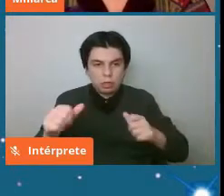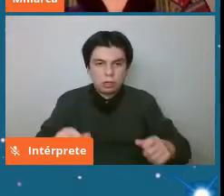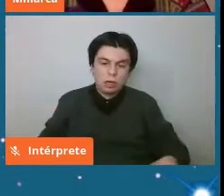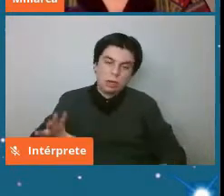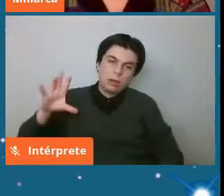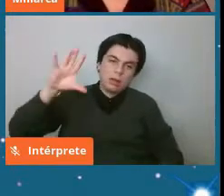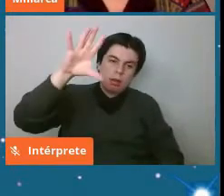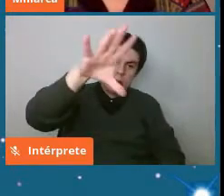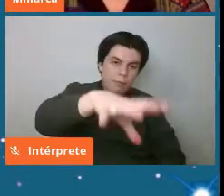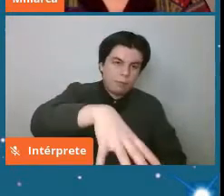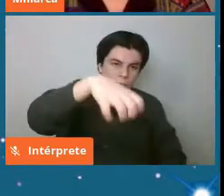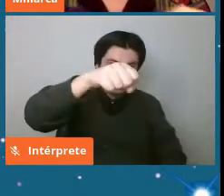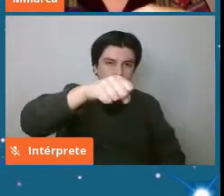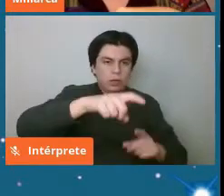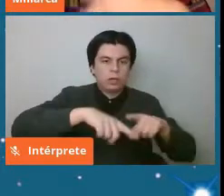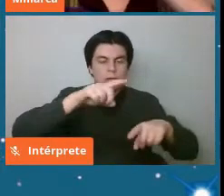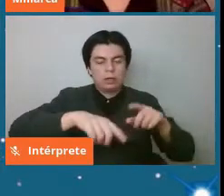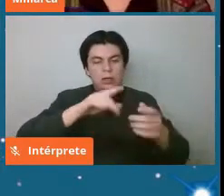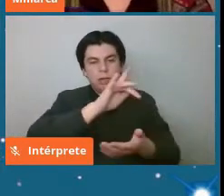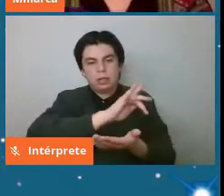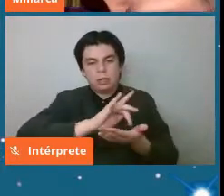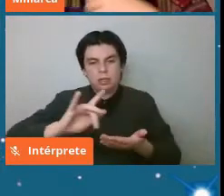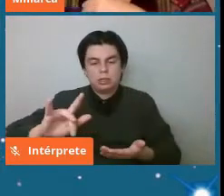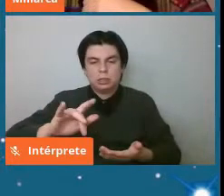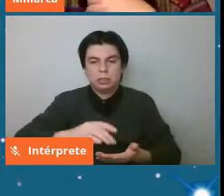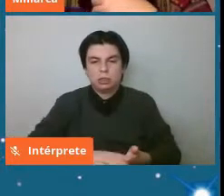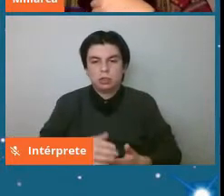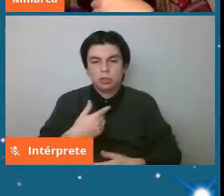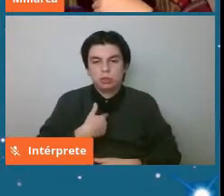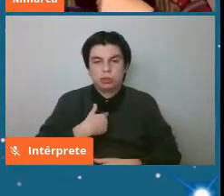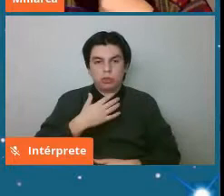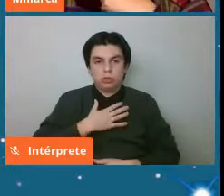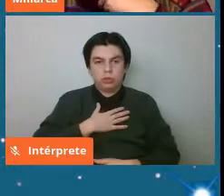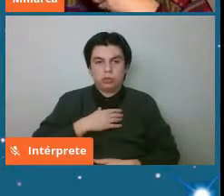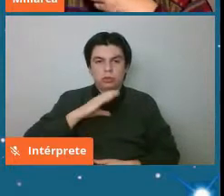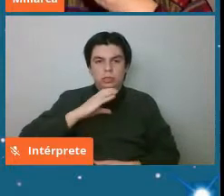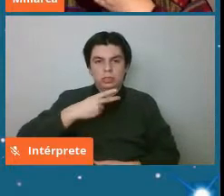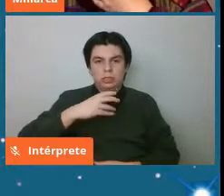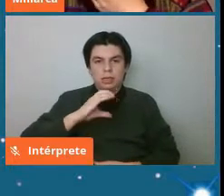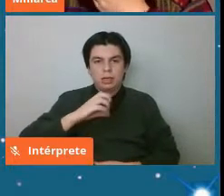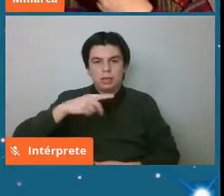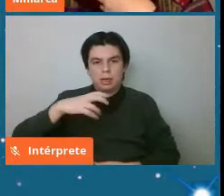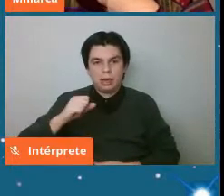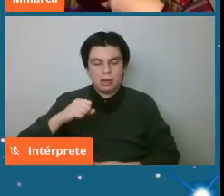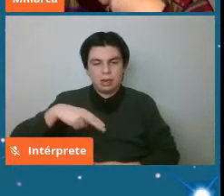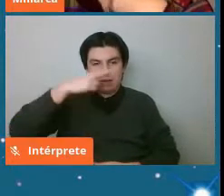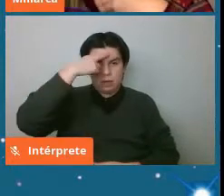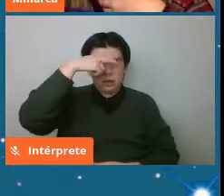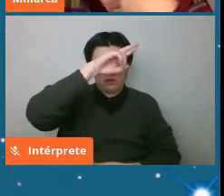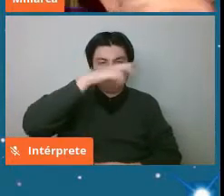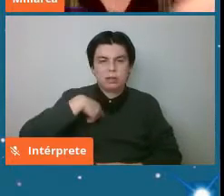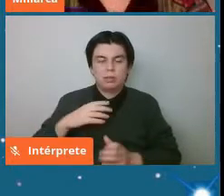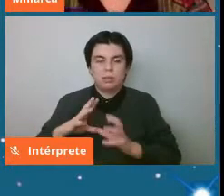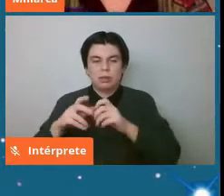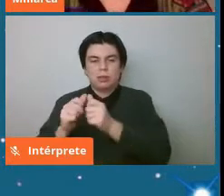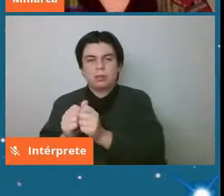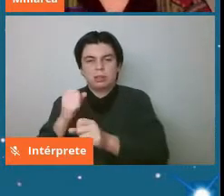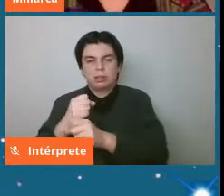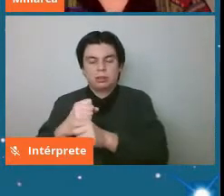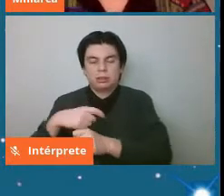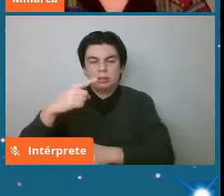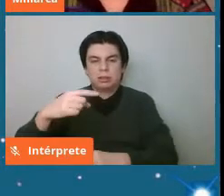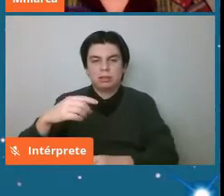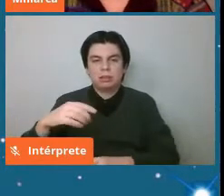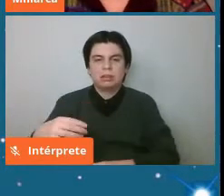buscarlos al desierto entonces yo soy Chacana Norte mi colega Alejandro Crochiati y los estudiantes de la